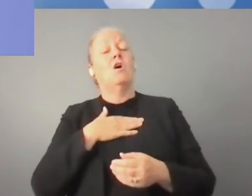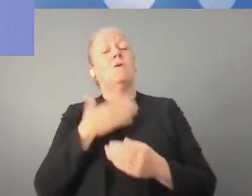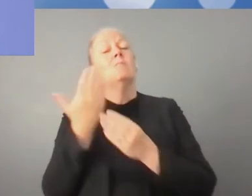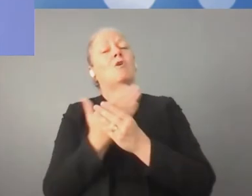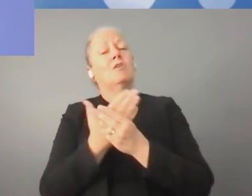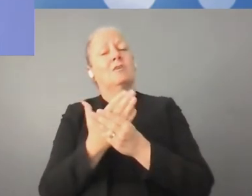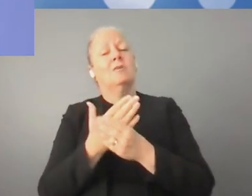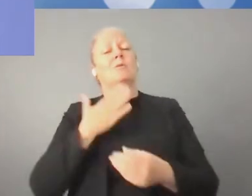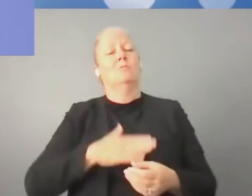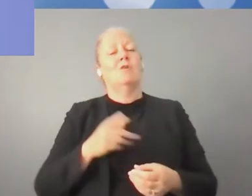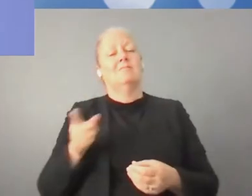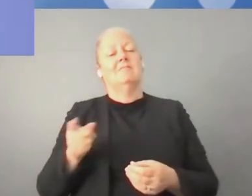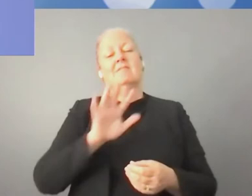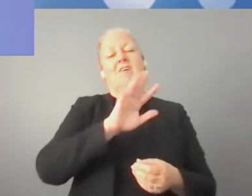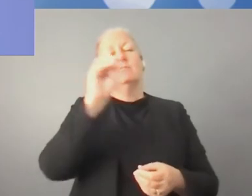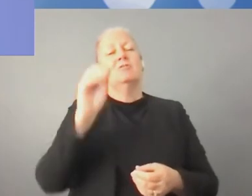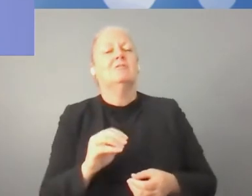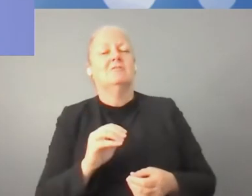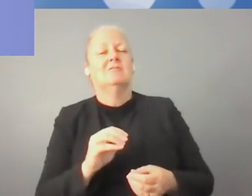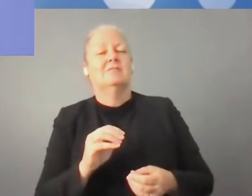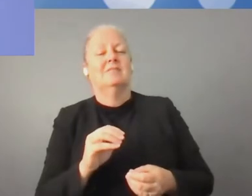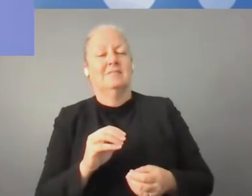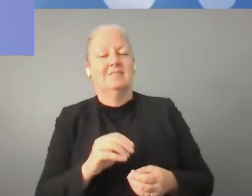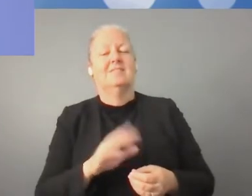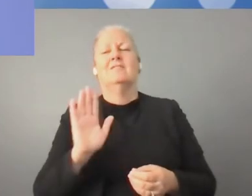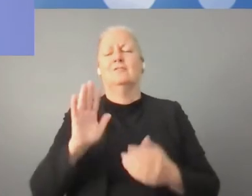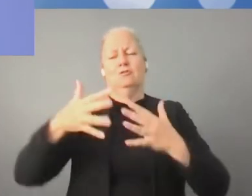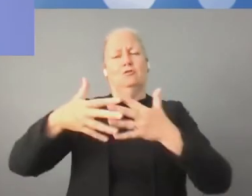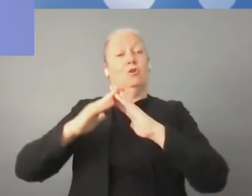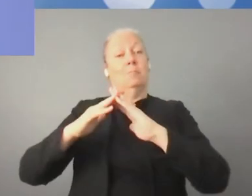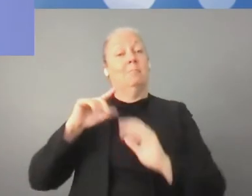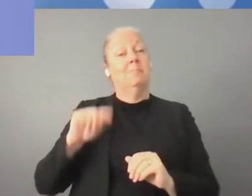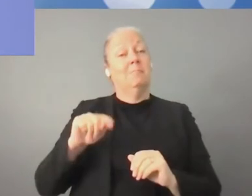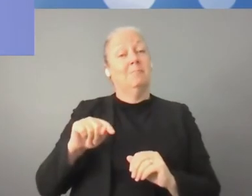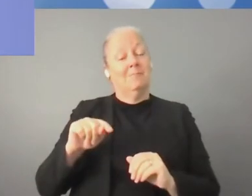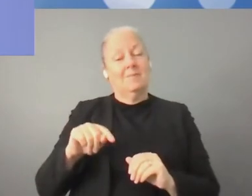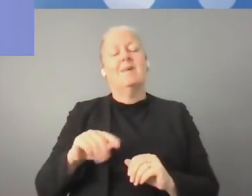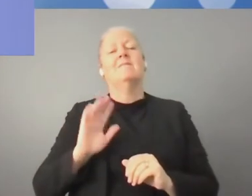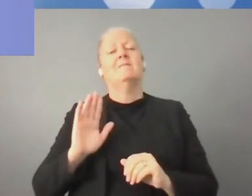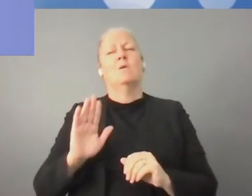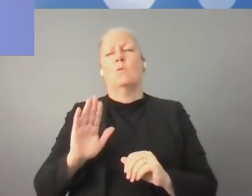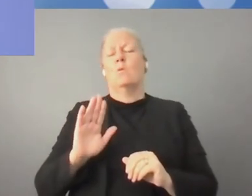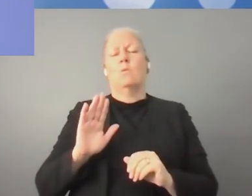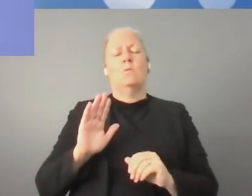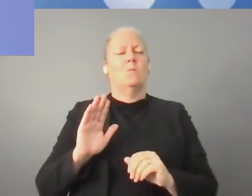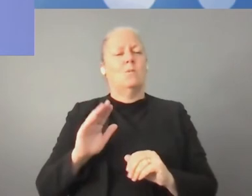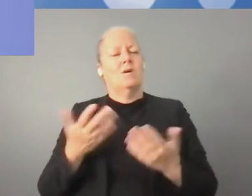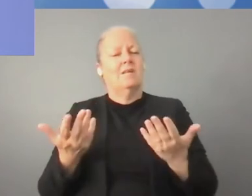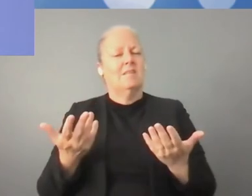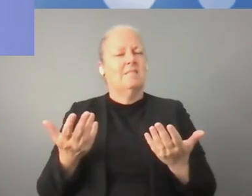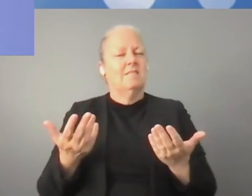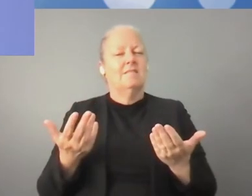Así que nosotros tratamos de garantizar este apoyo